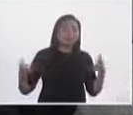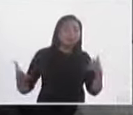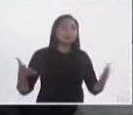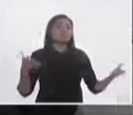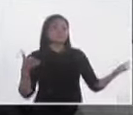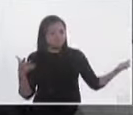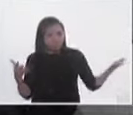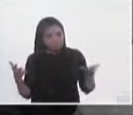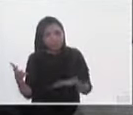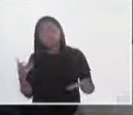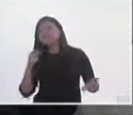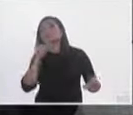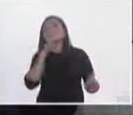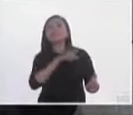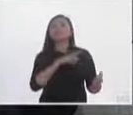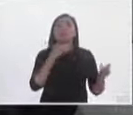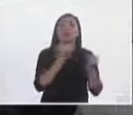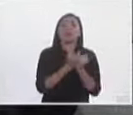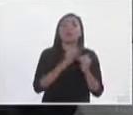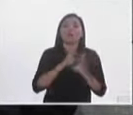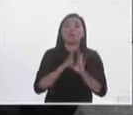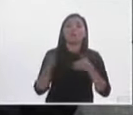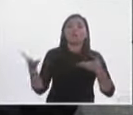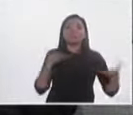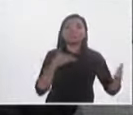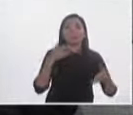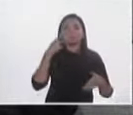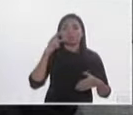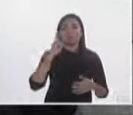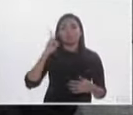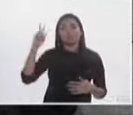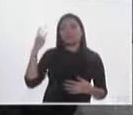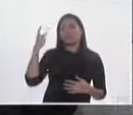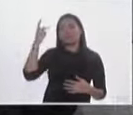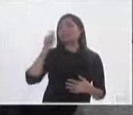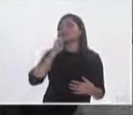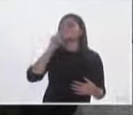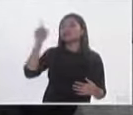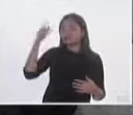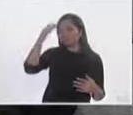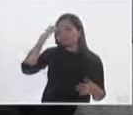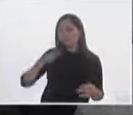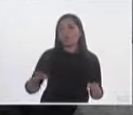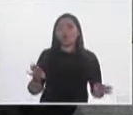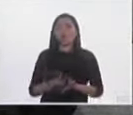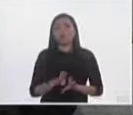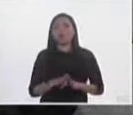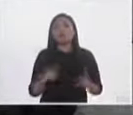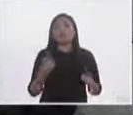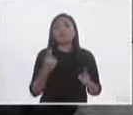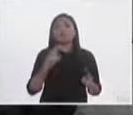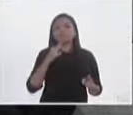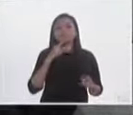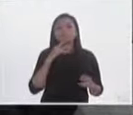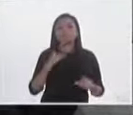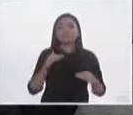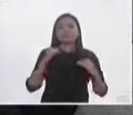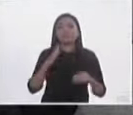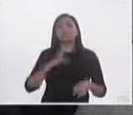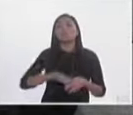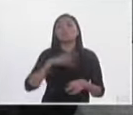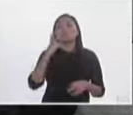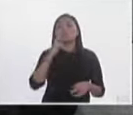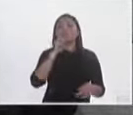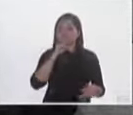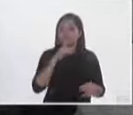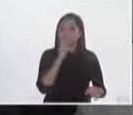creo que es un excelente hecho en Jalisco que lo tengamos, hay que ver cómo se desarrolla y obviamente por eso es la intención de